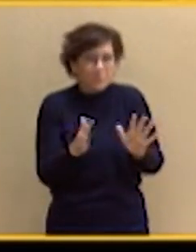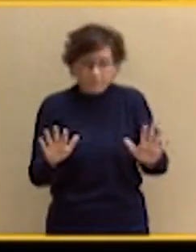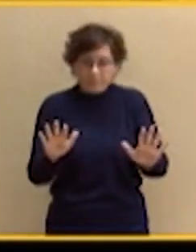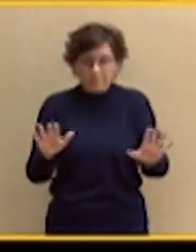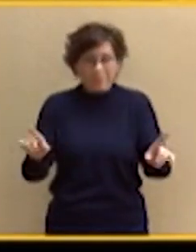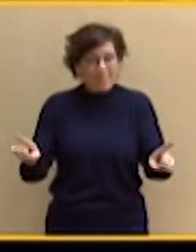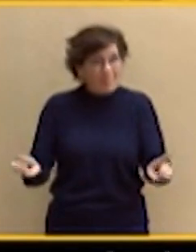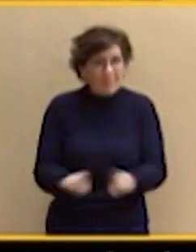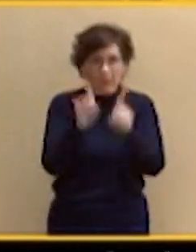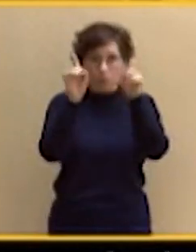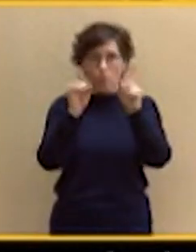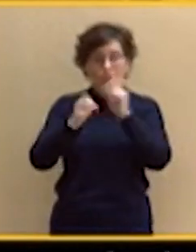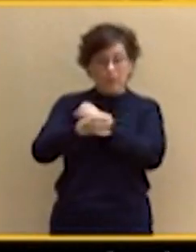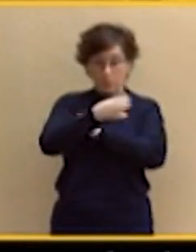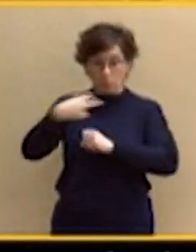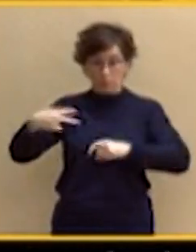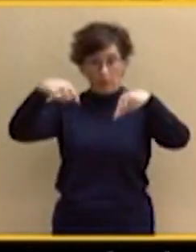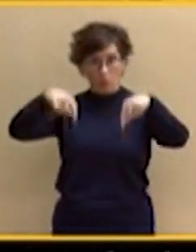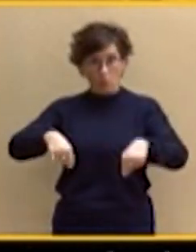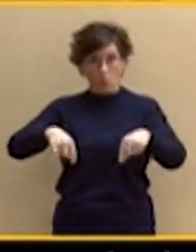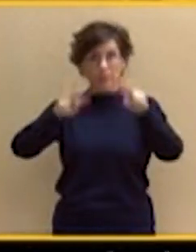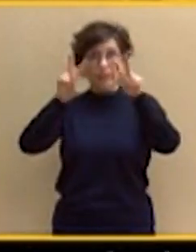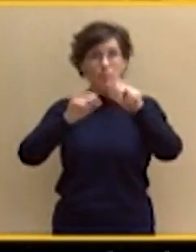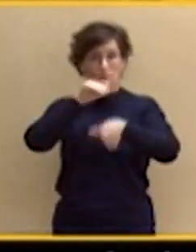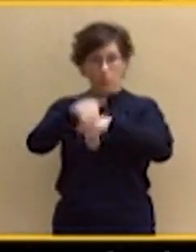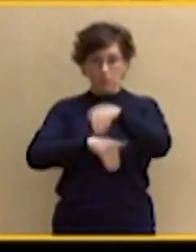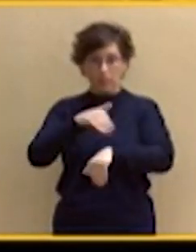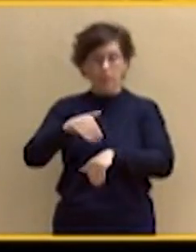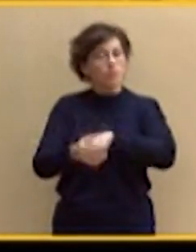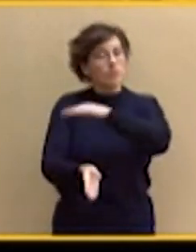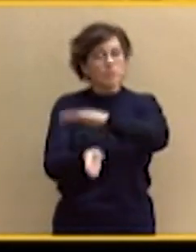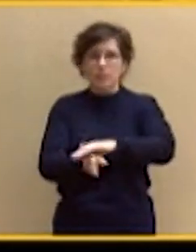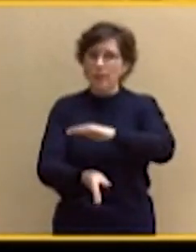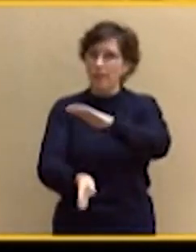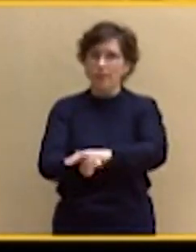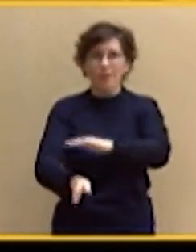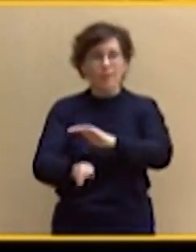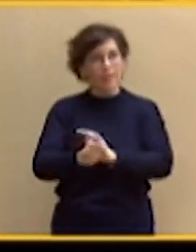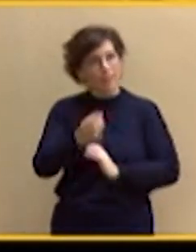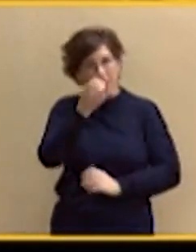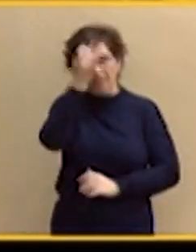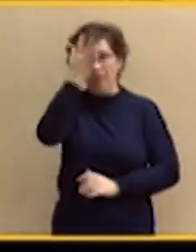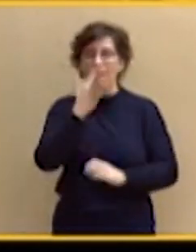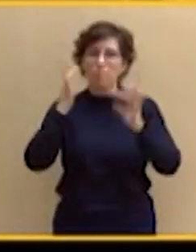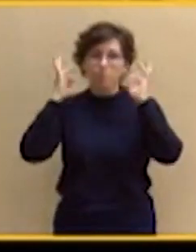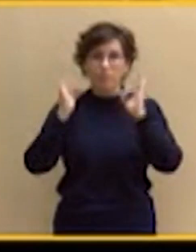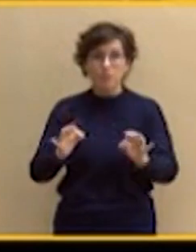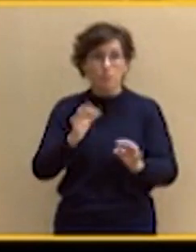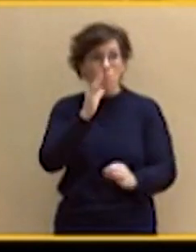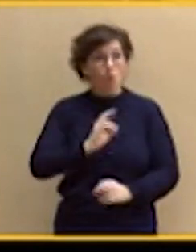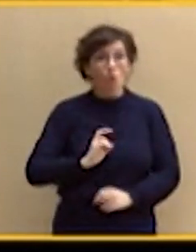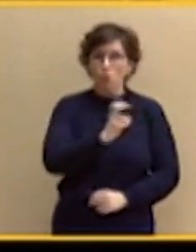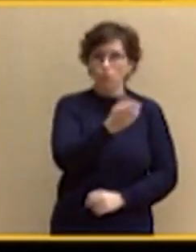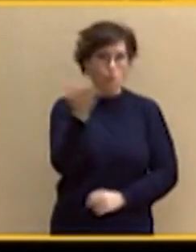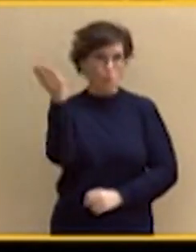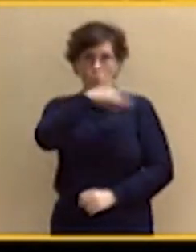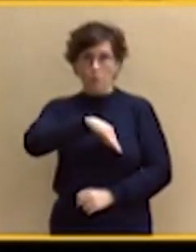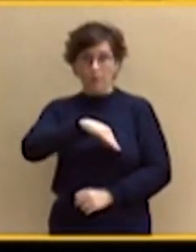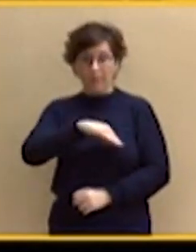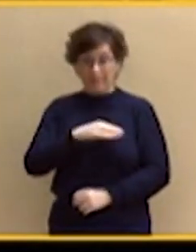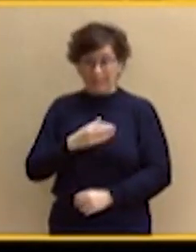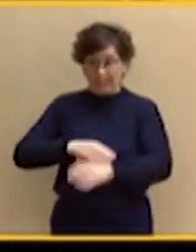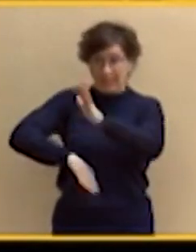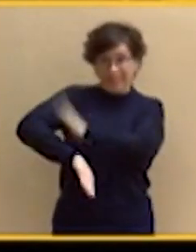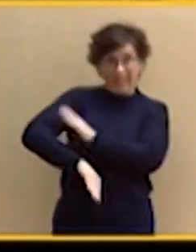suceda en el día de hoy con las votaciones, continuemos con este espíritu porque no hay otra salida. La salida de las tres derechas es, desde